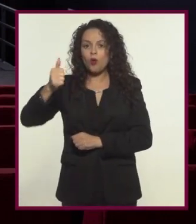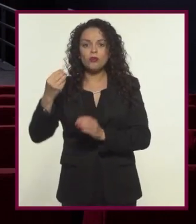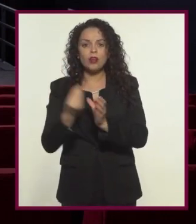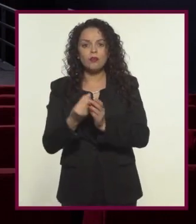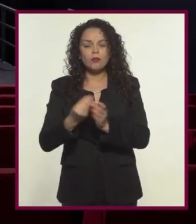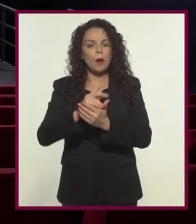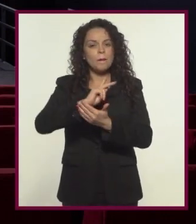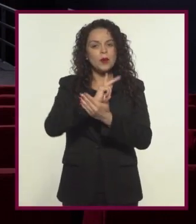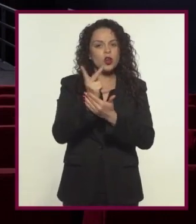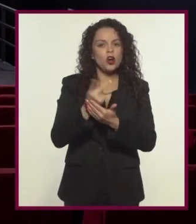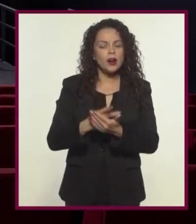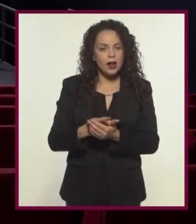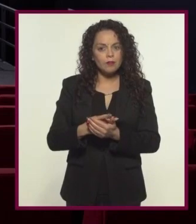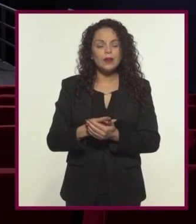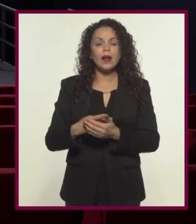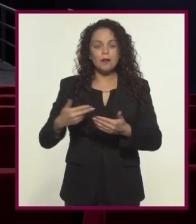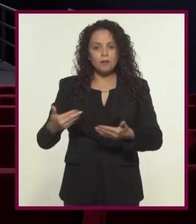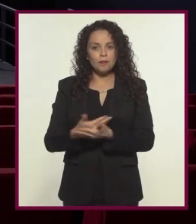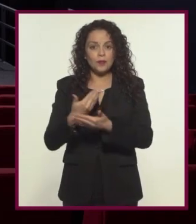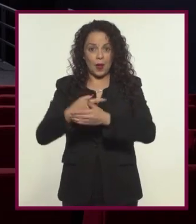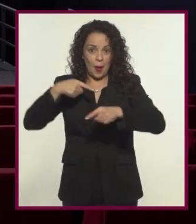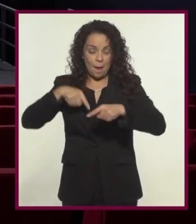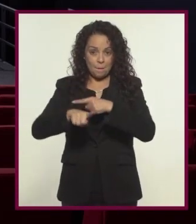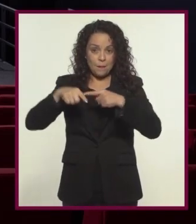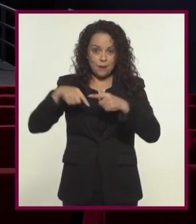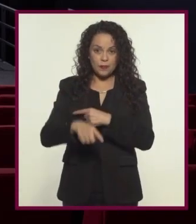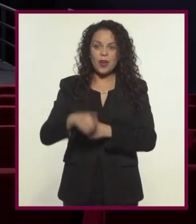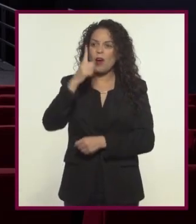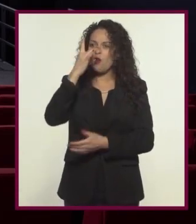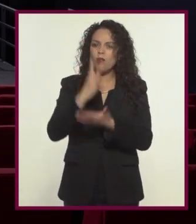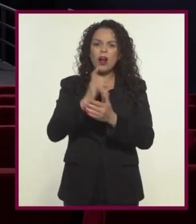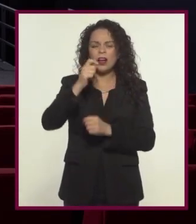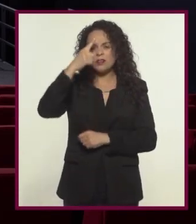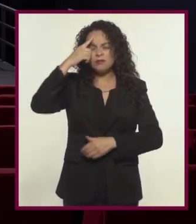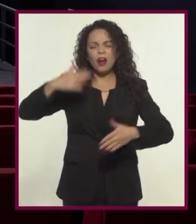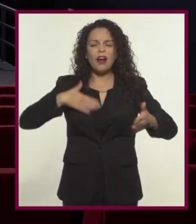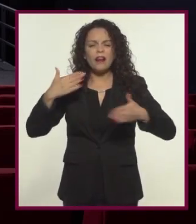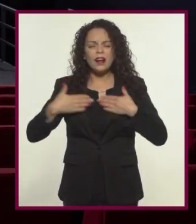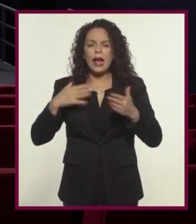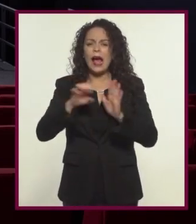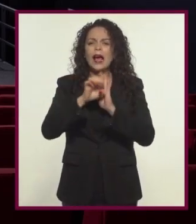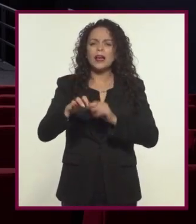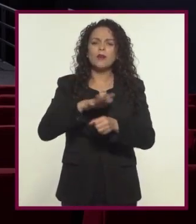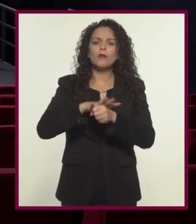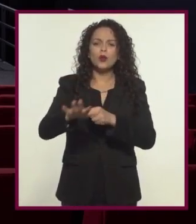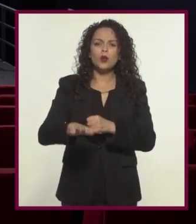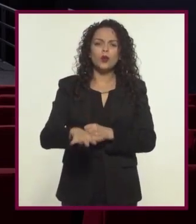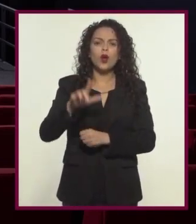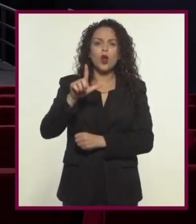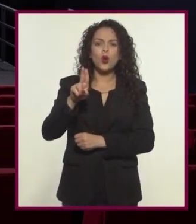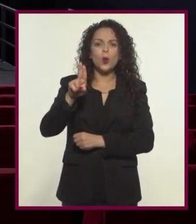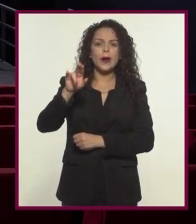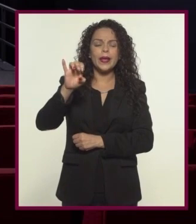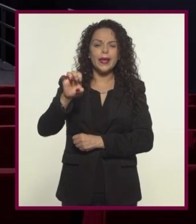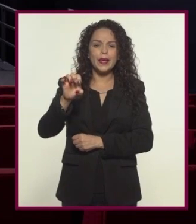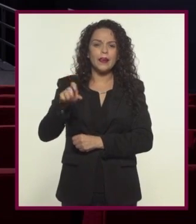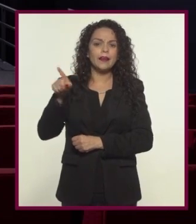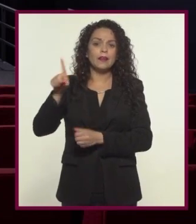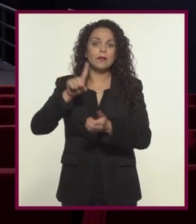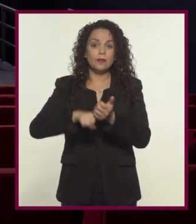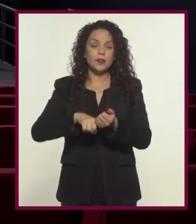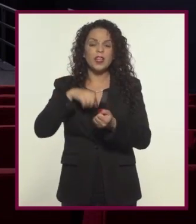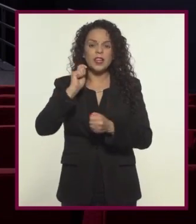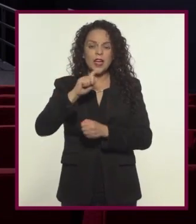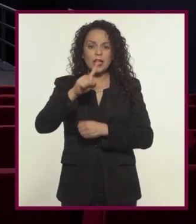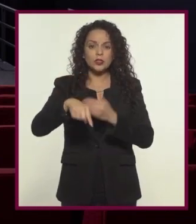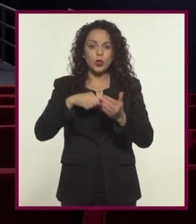reality han surgido otro tipo de programas que van más allá del mero entretenimiento Uno de los mejores ejemplos es la serie de Louis